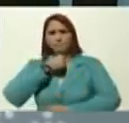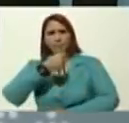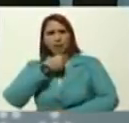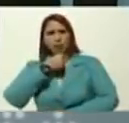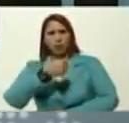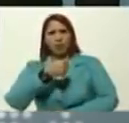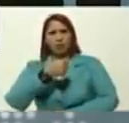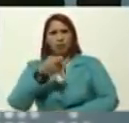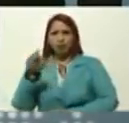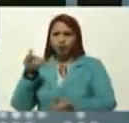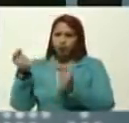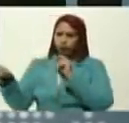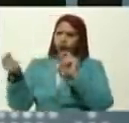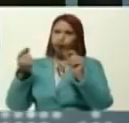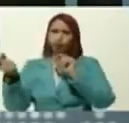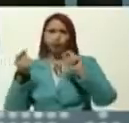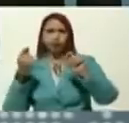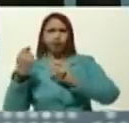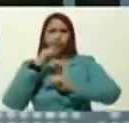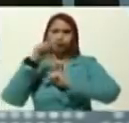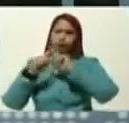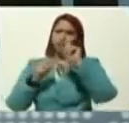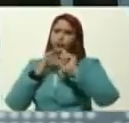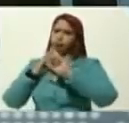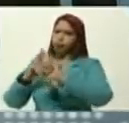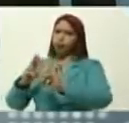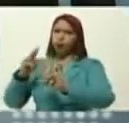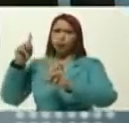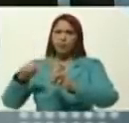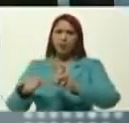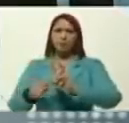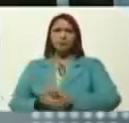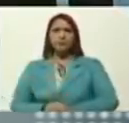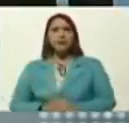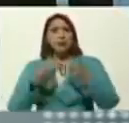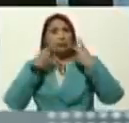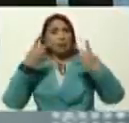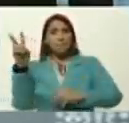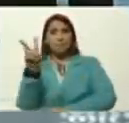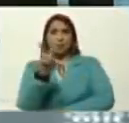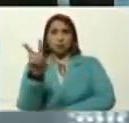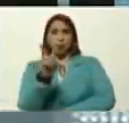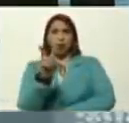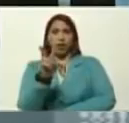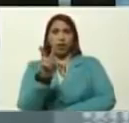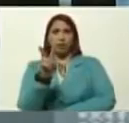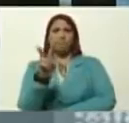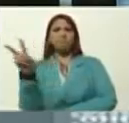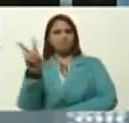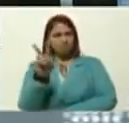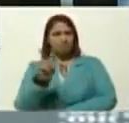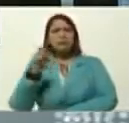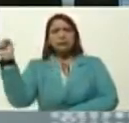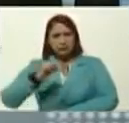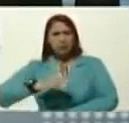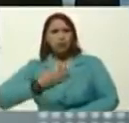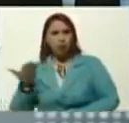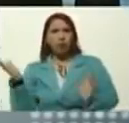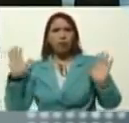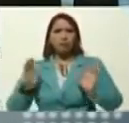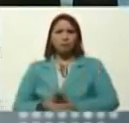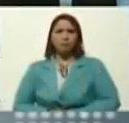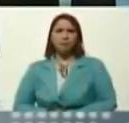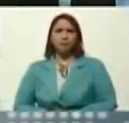de intercambio, de preguntas, de respuestas, y le digo a Venezuela, Venezuela, si se puede,